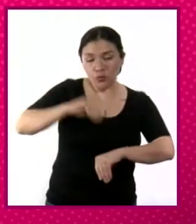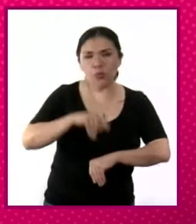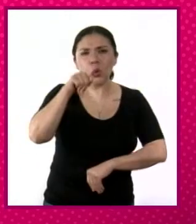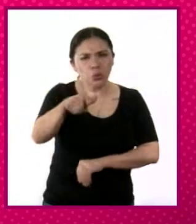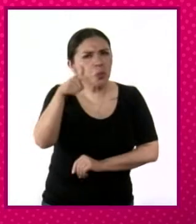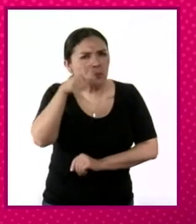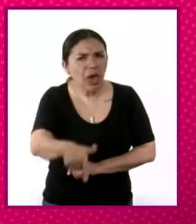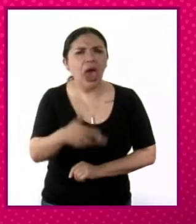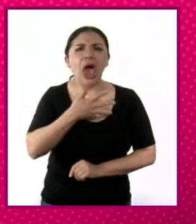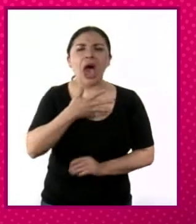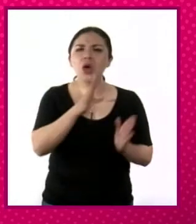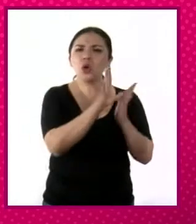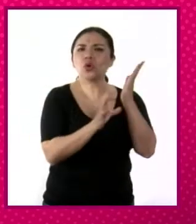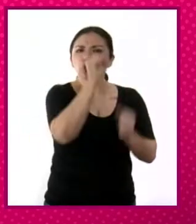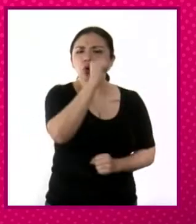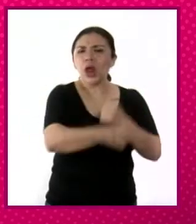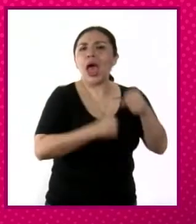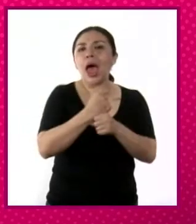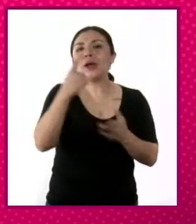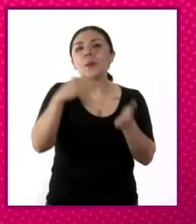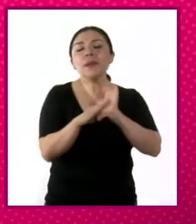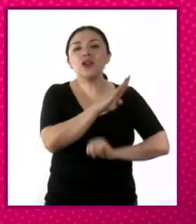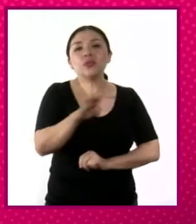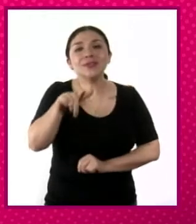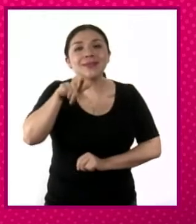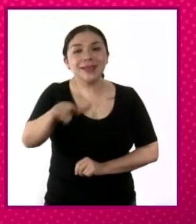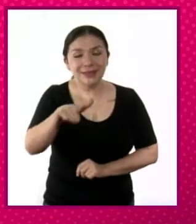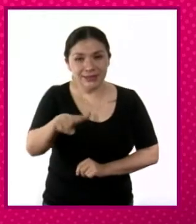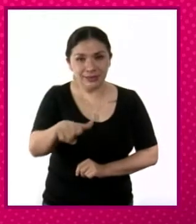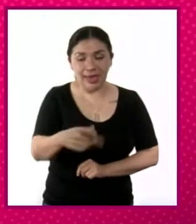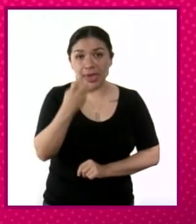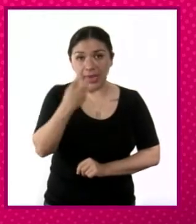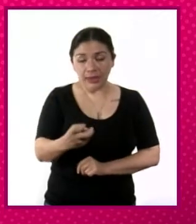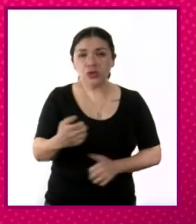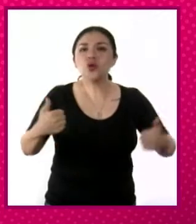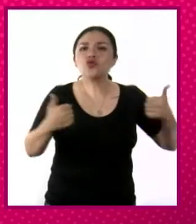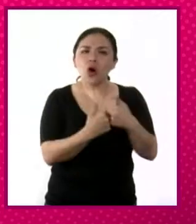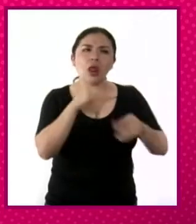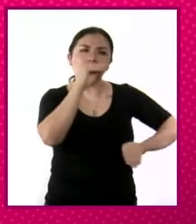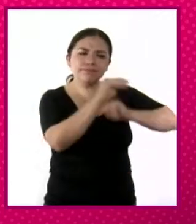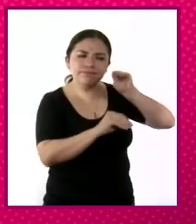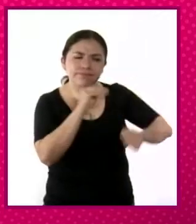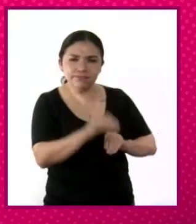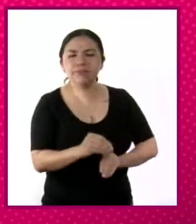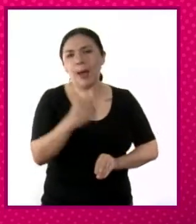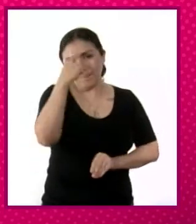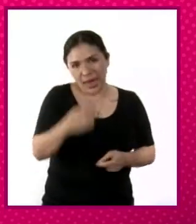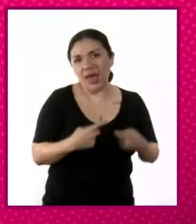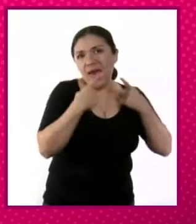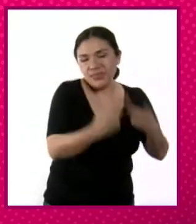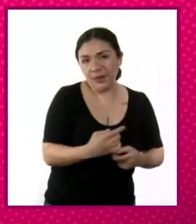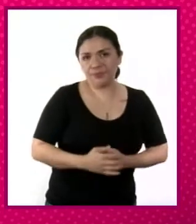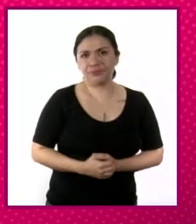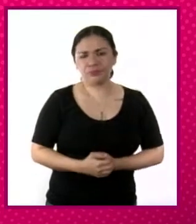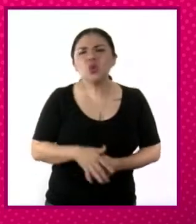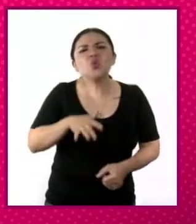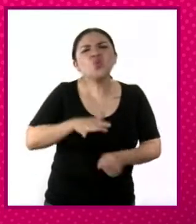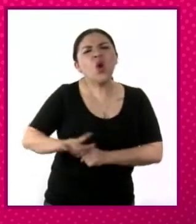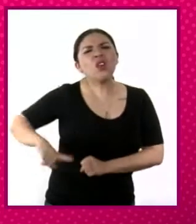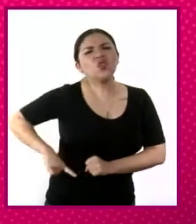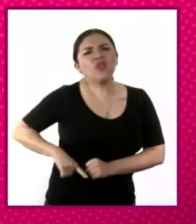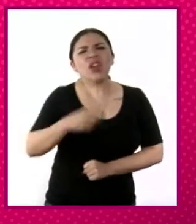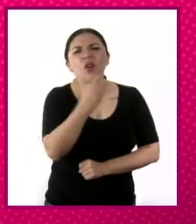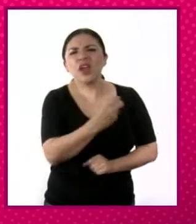encontrar en la Constitución de 1917, que lo adoptó de facultades. ¿De qué Estado hablamos?